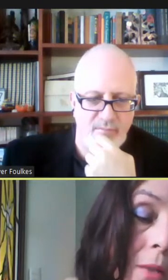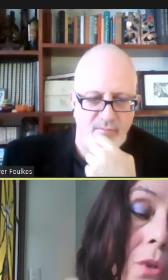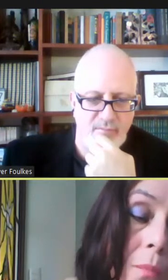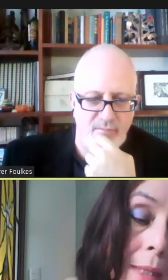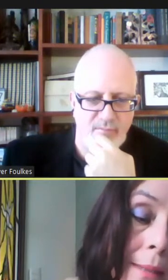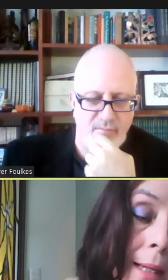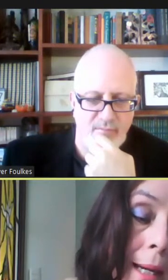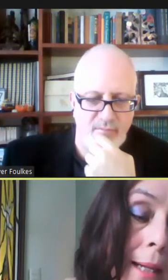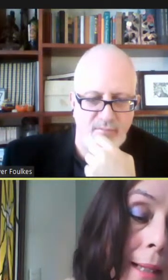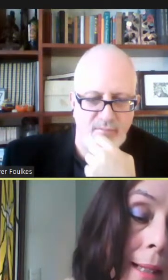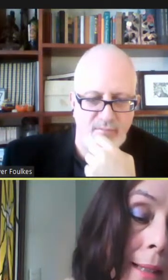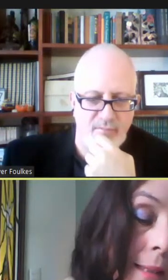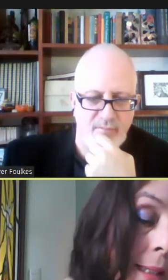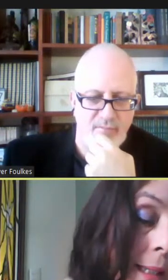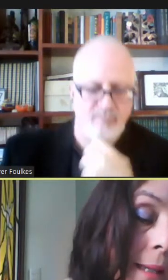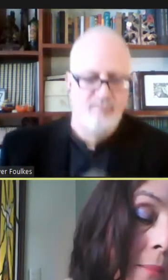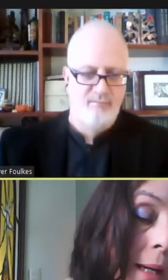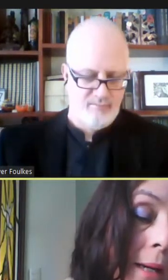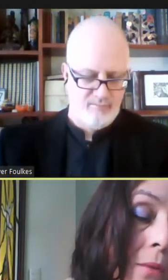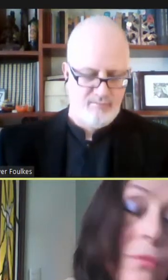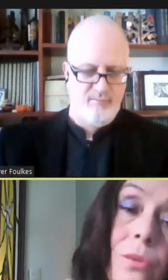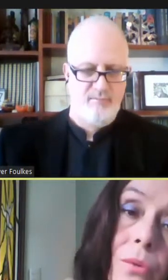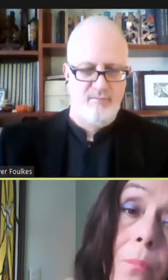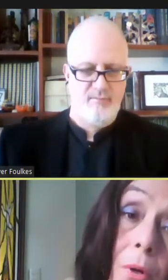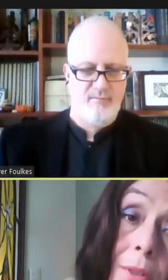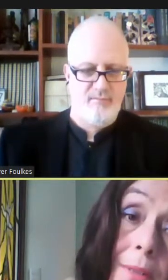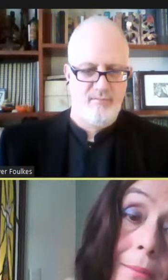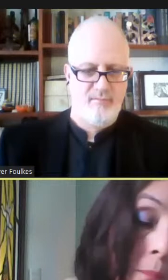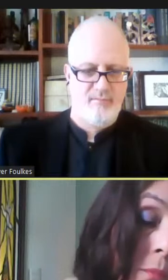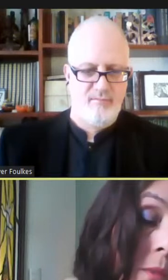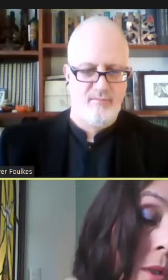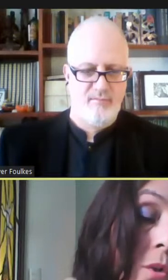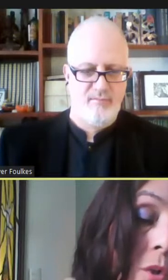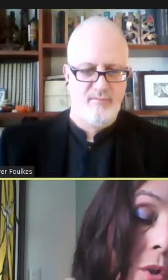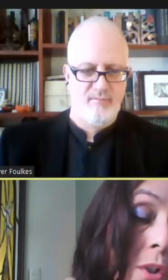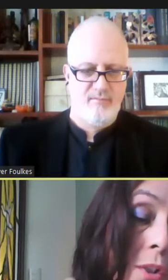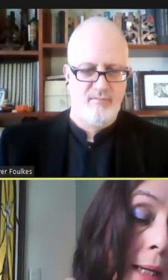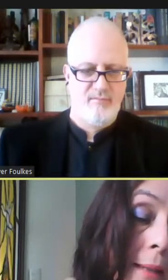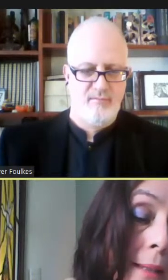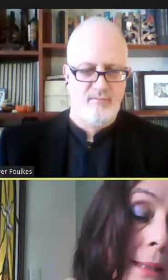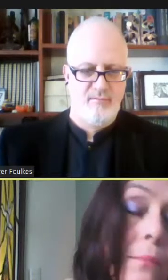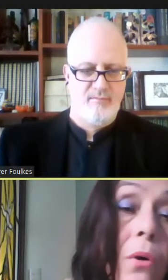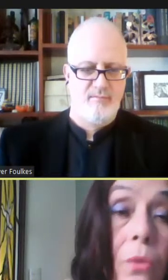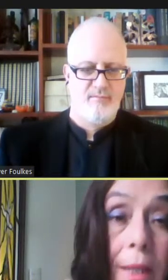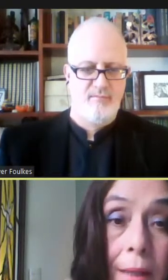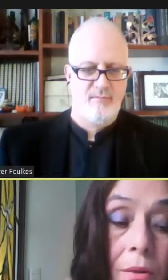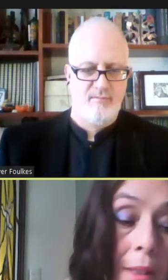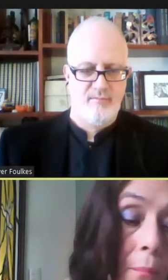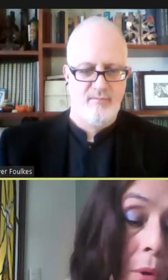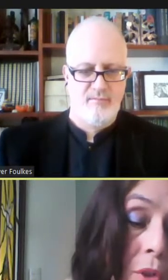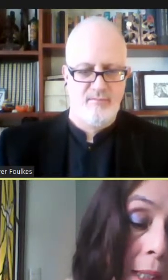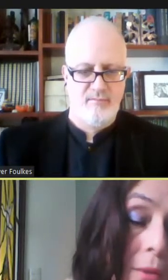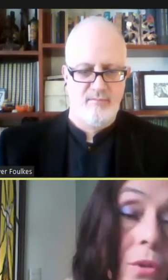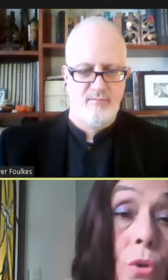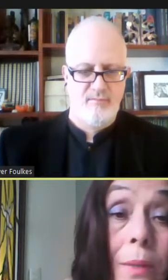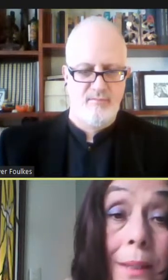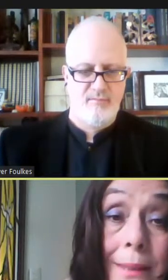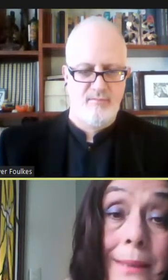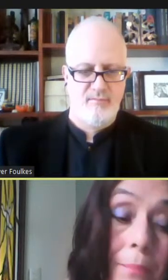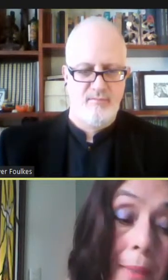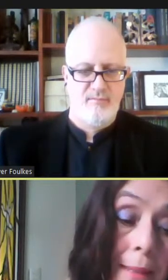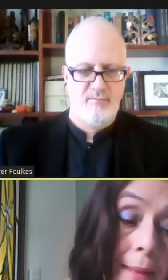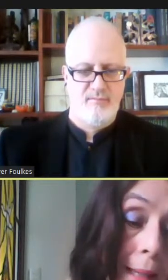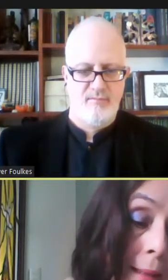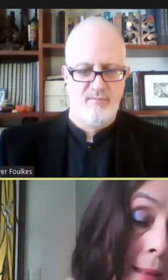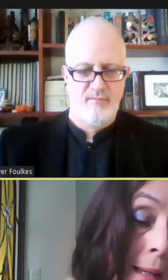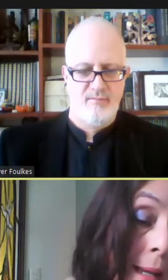Seminarios como este crean el antecedente para que en un futuro próximo todos los agentes involucrados en proyectos sobre